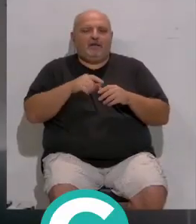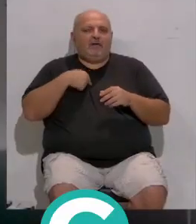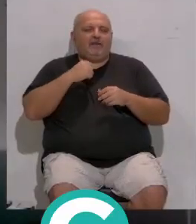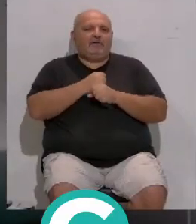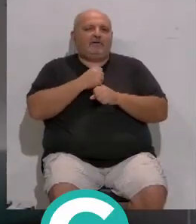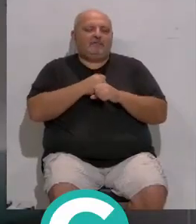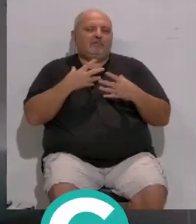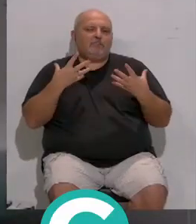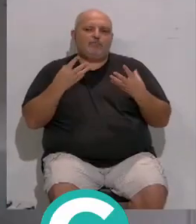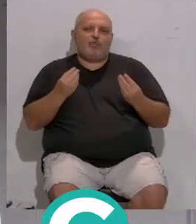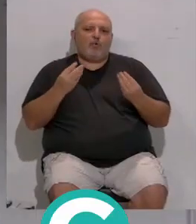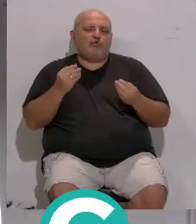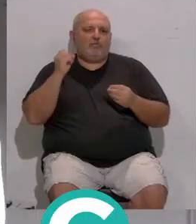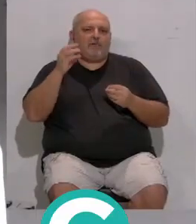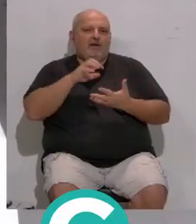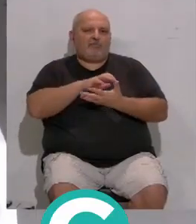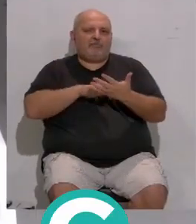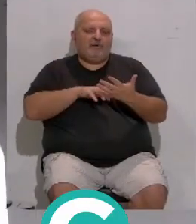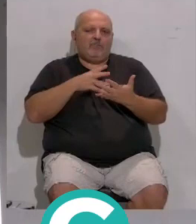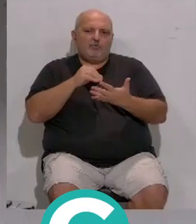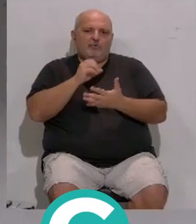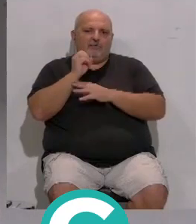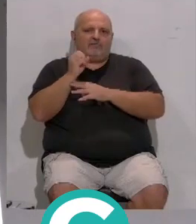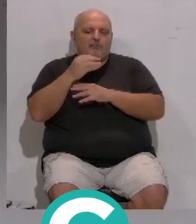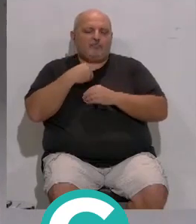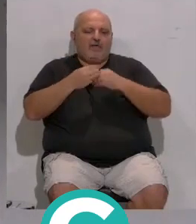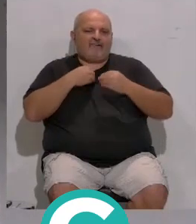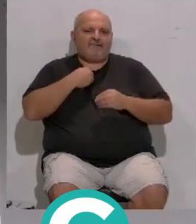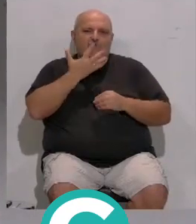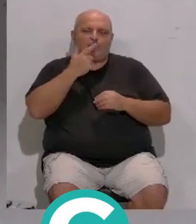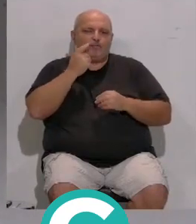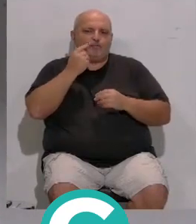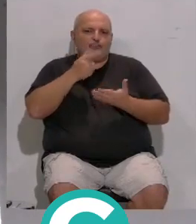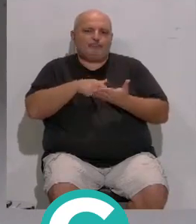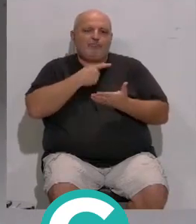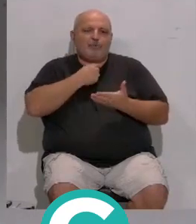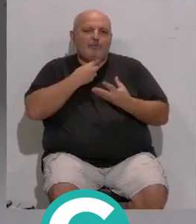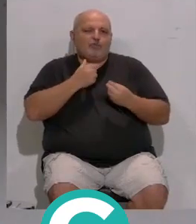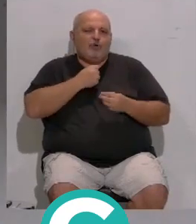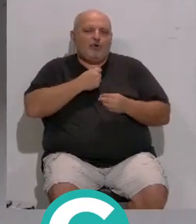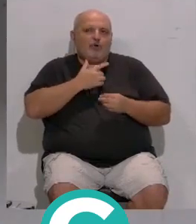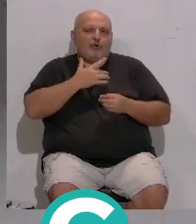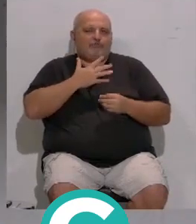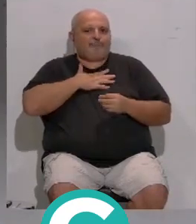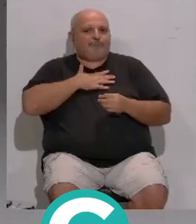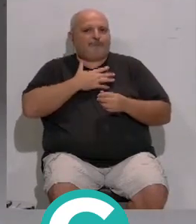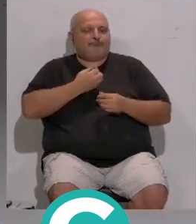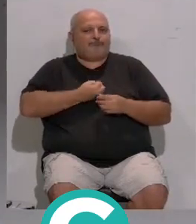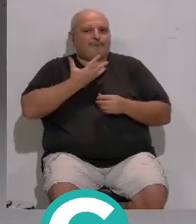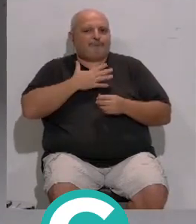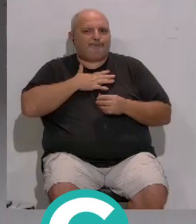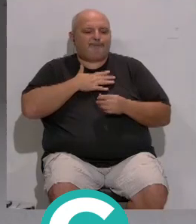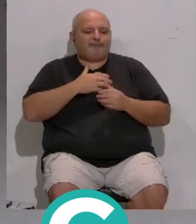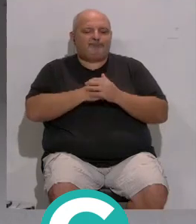trabajando muchísimo en el pregón... ...de verdad que muchísimo... ...lo voy a hacer con todo el cariño del mundo... ...con todo el corazón... ...es para mí